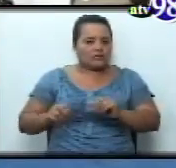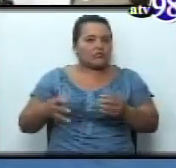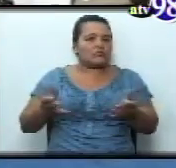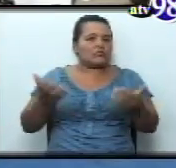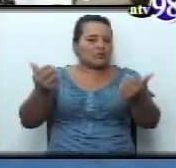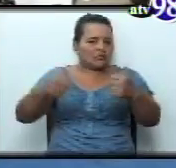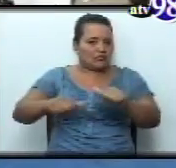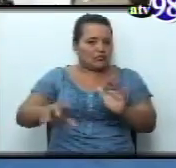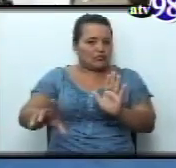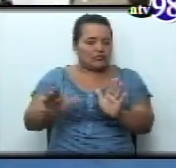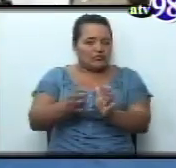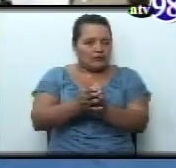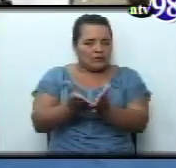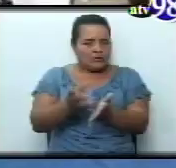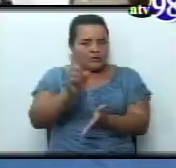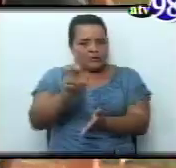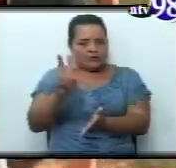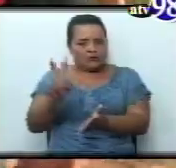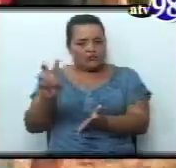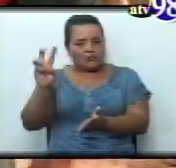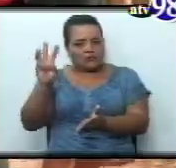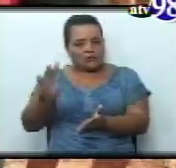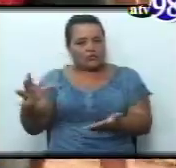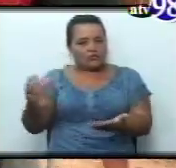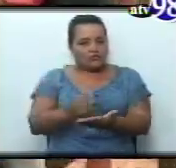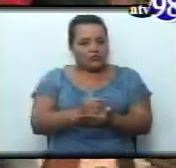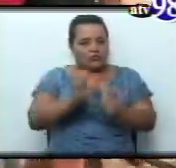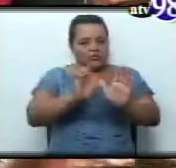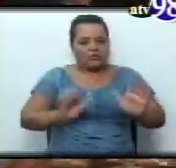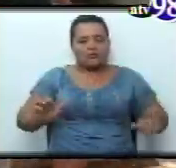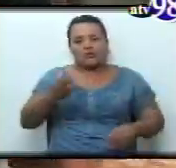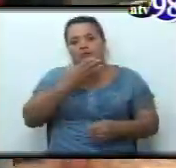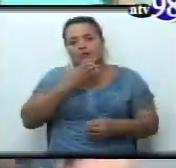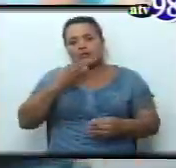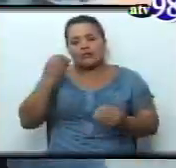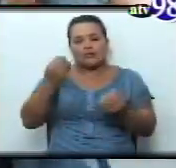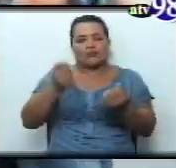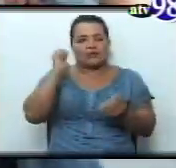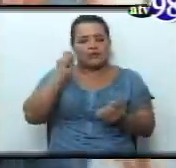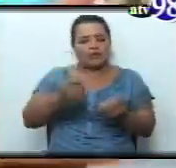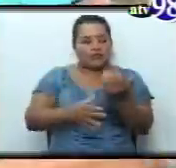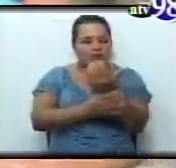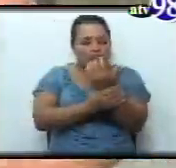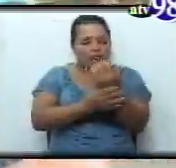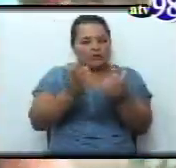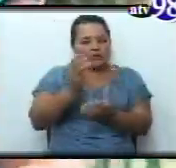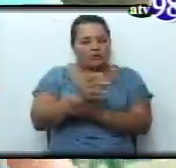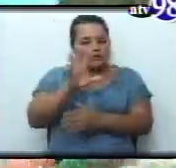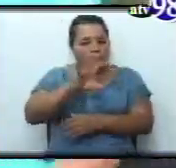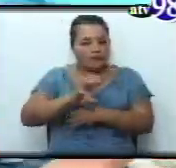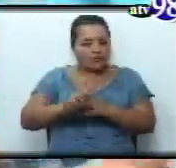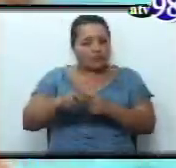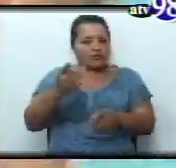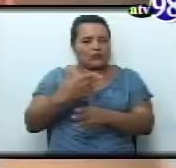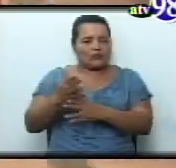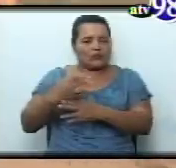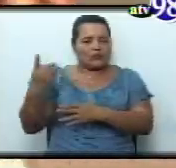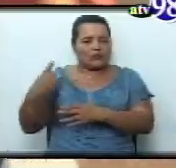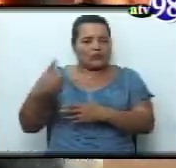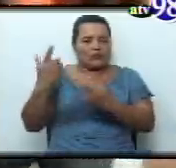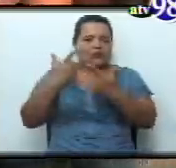aplicación de los libros primero y segundo del Código de la Niñez y la Adolescencia, referidos a derechos,